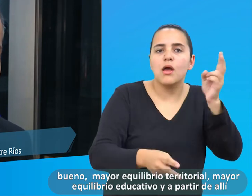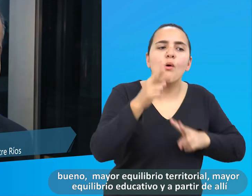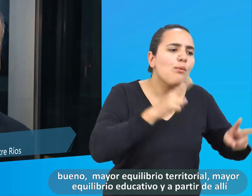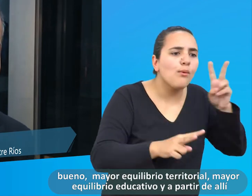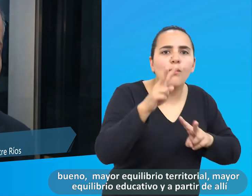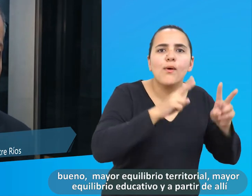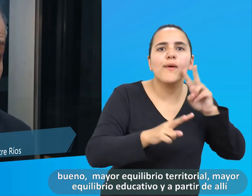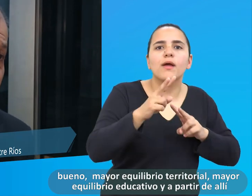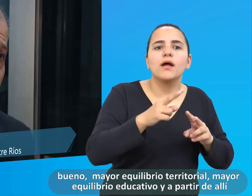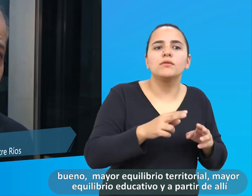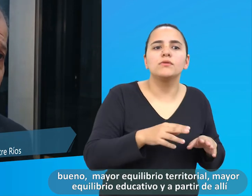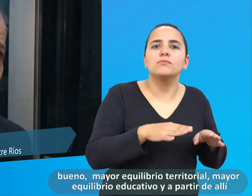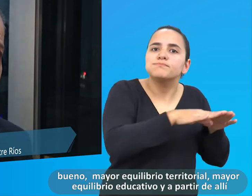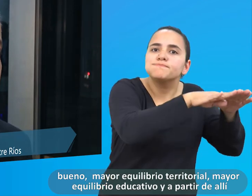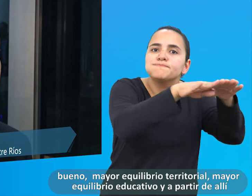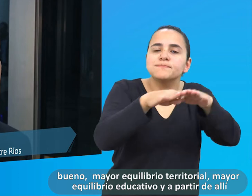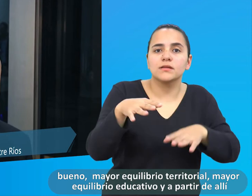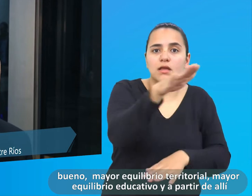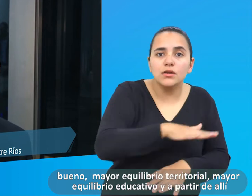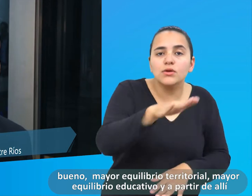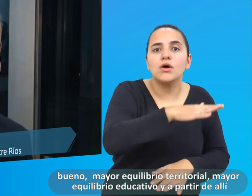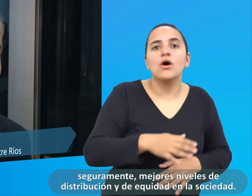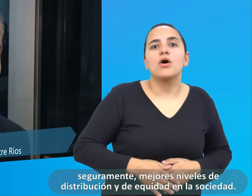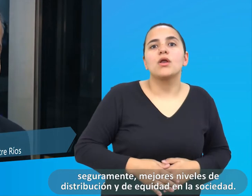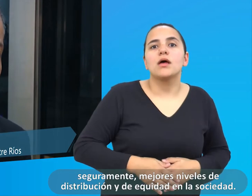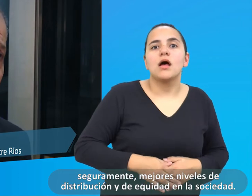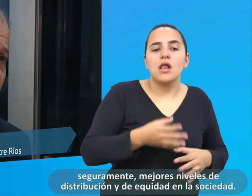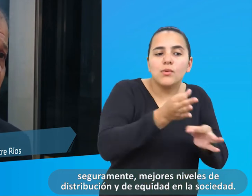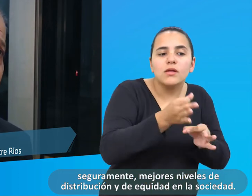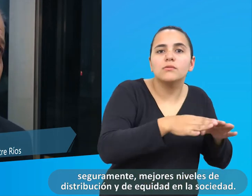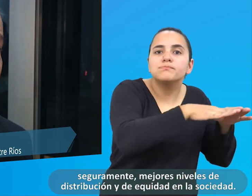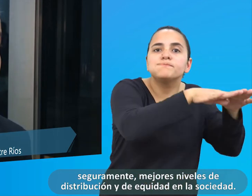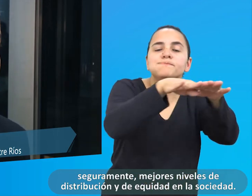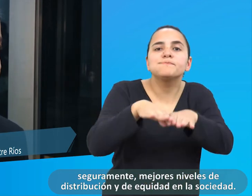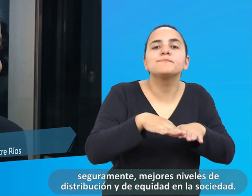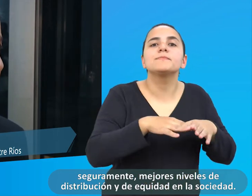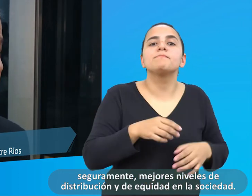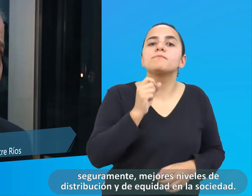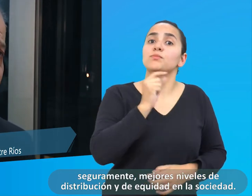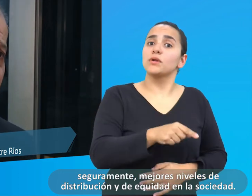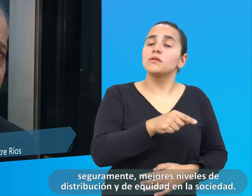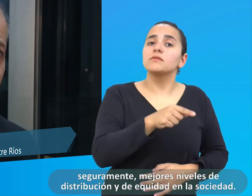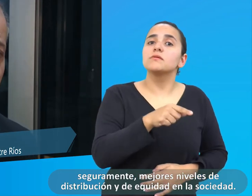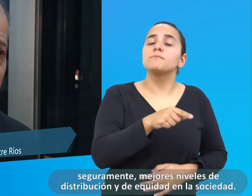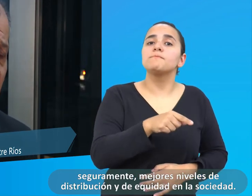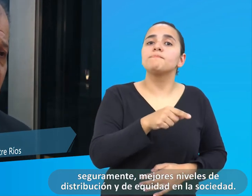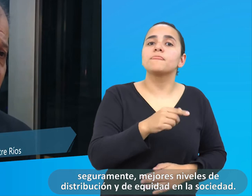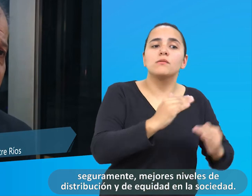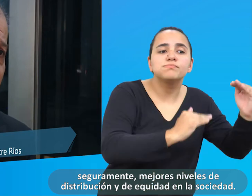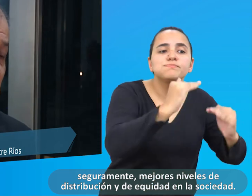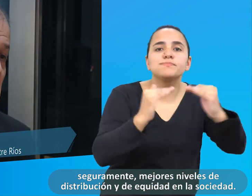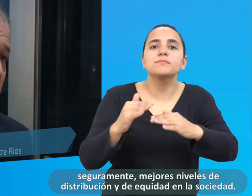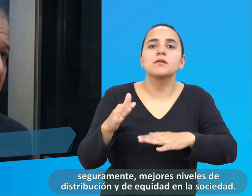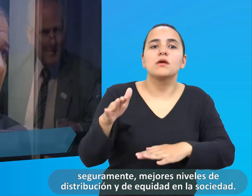gente, en aras de buscar, bueno, mayor equilibrio territorial, mayor equilibrio educativo y a partir de allí seguramente